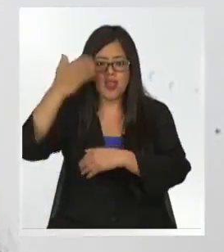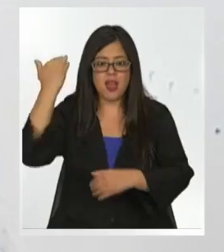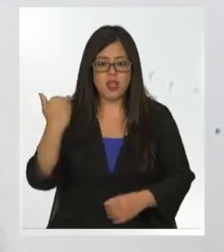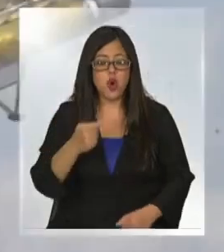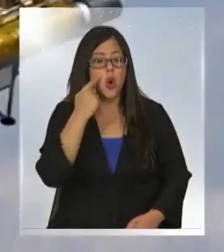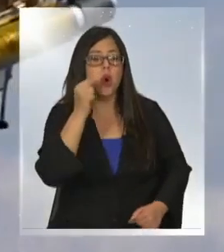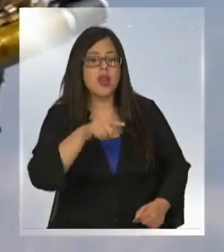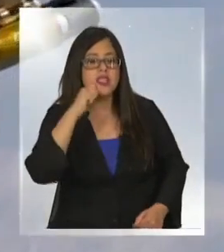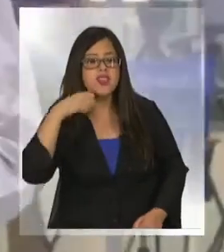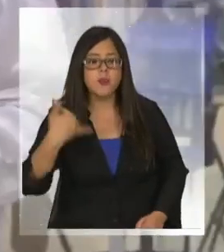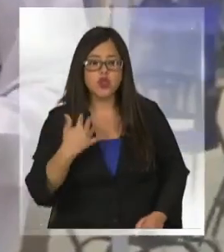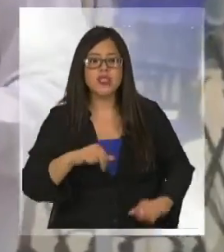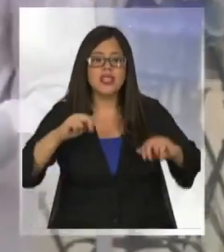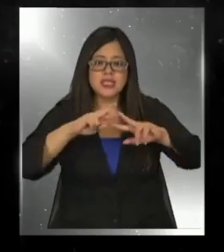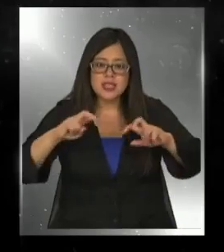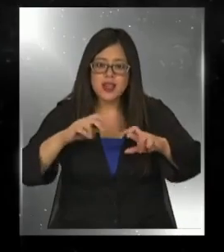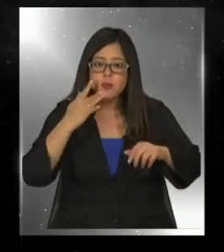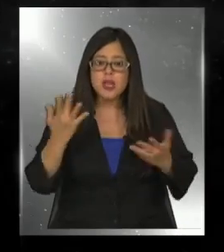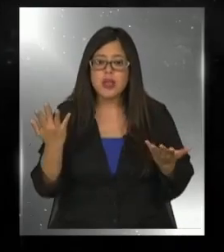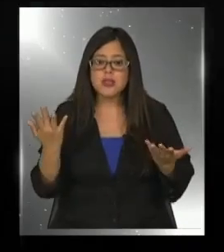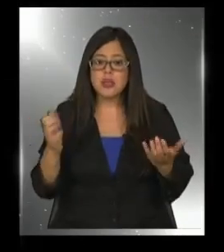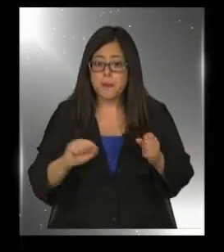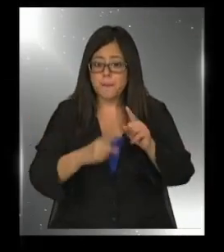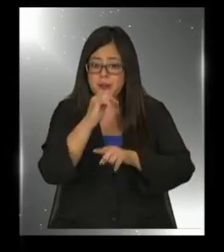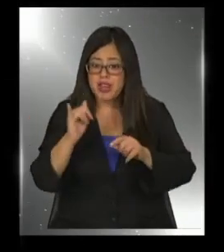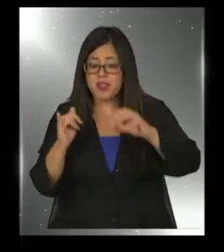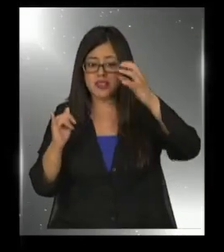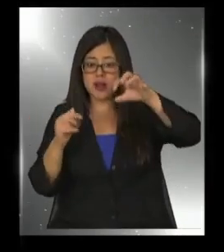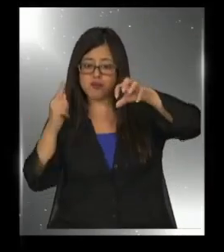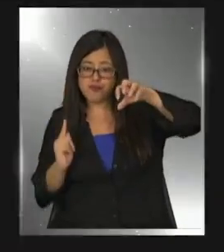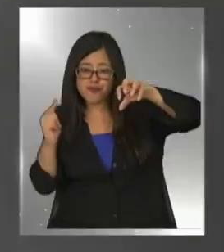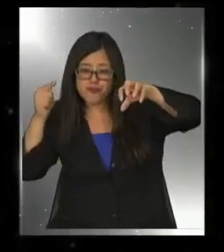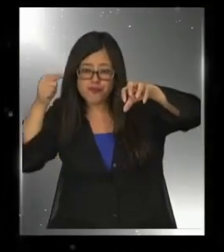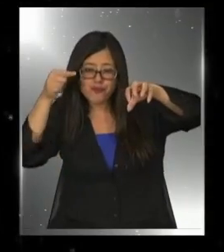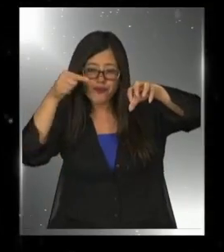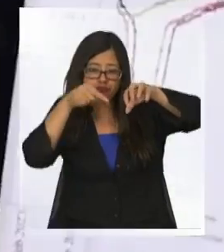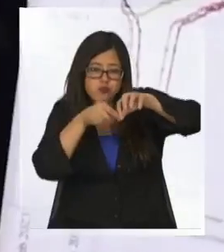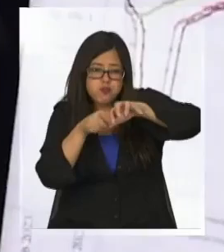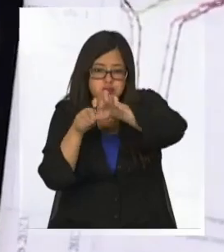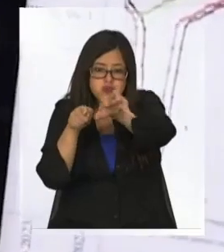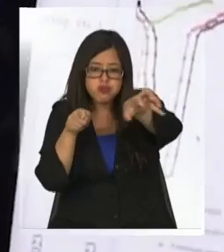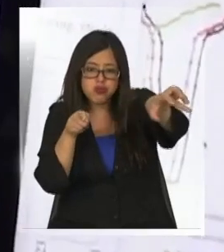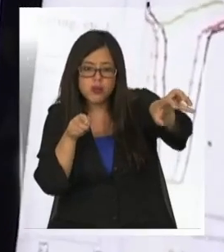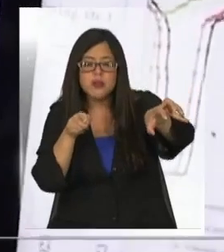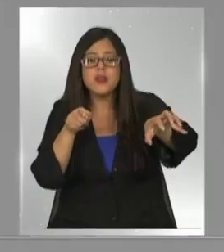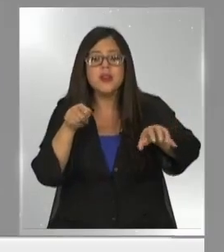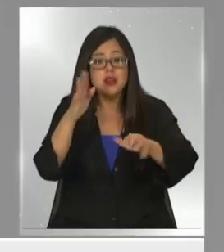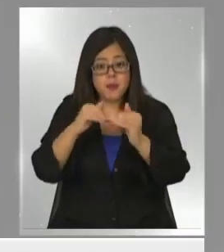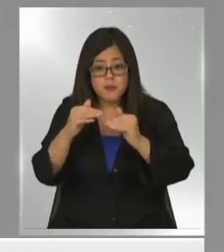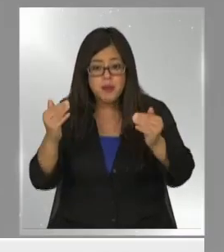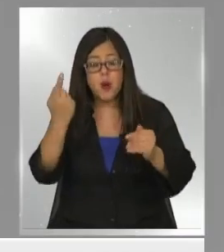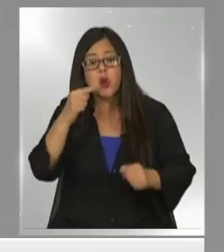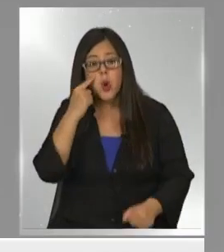científico porque no es la primera vez que se envía una nave para alterar la órbita de algún objeto como un asteroide,